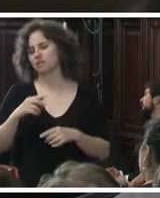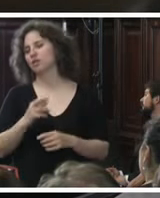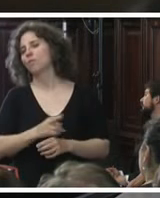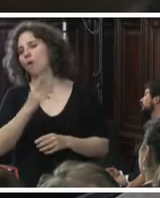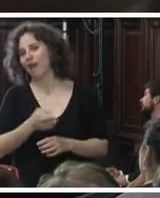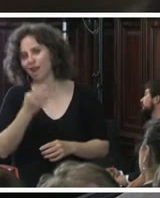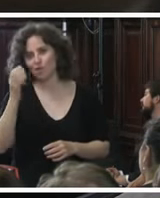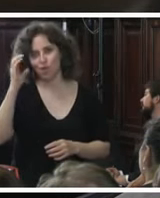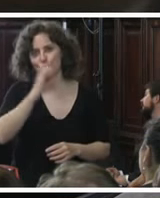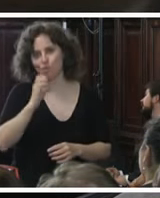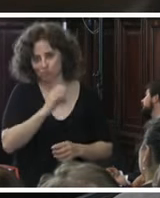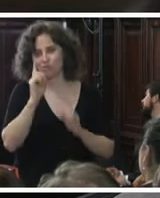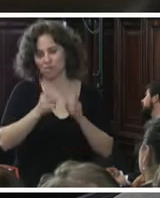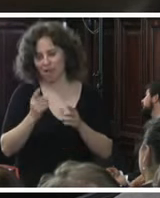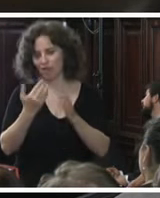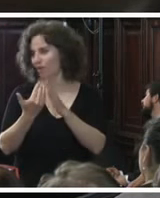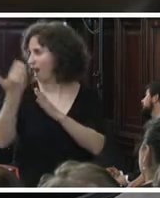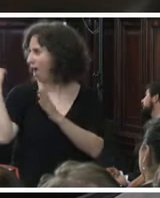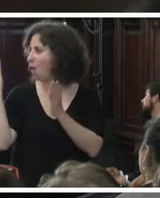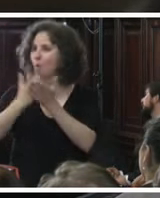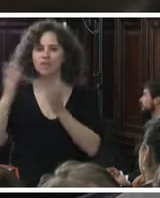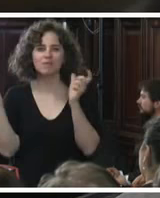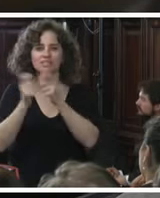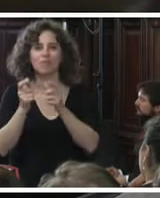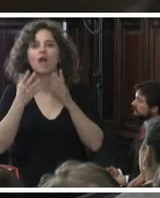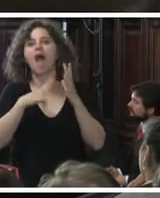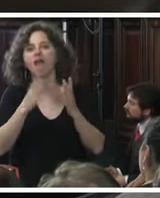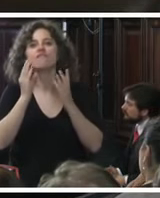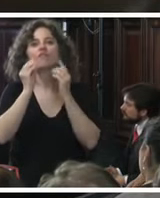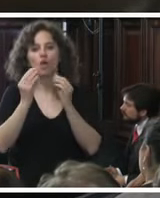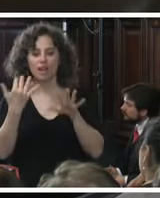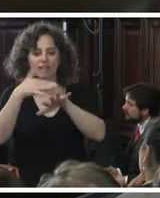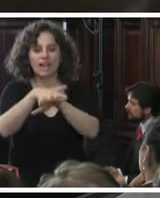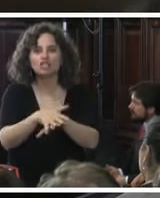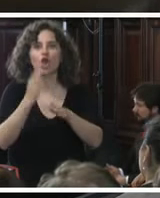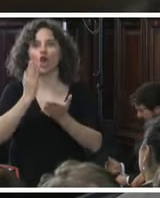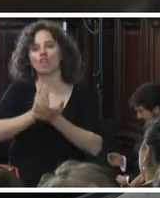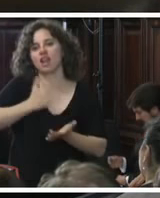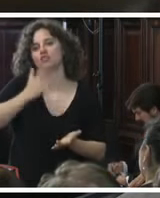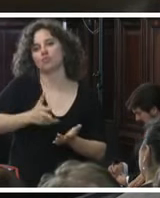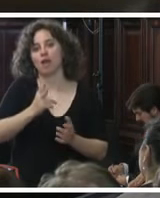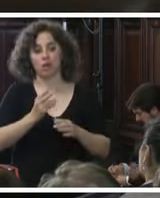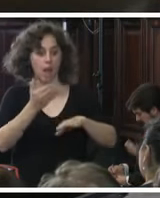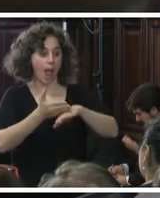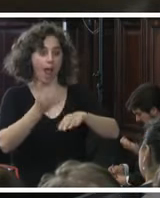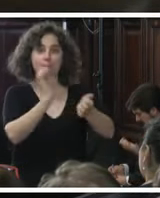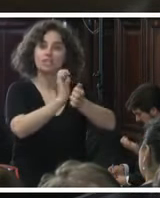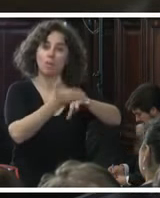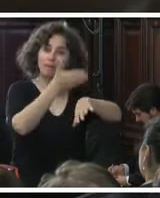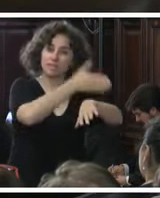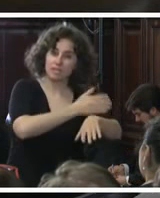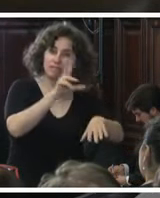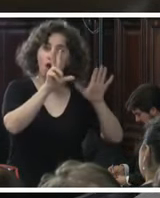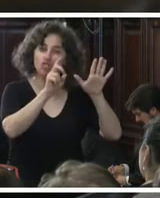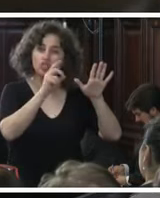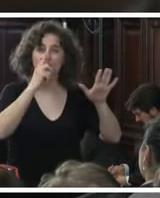con la última sesión porque hay que ver la integralidad de los derechos humanos la prisión preventiva que hay unas 80 mil personas